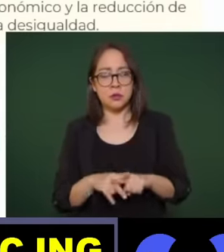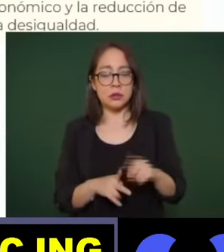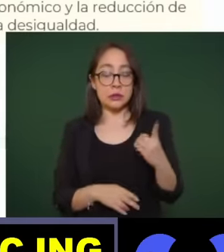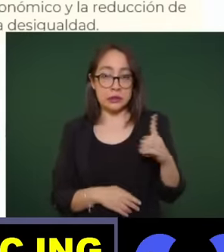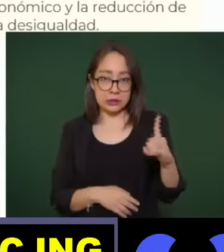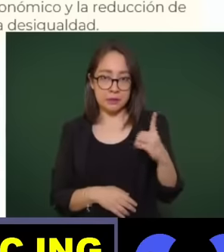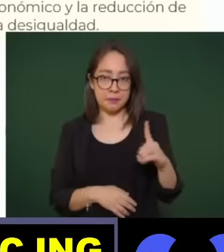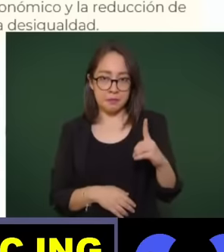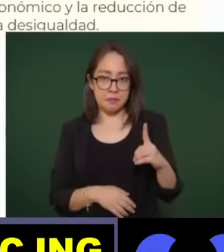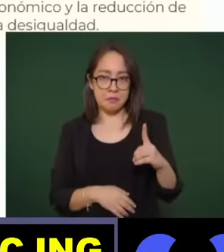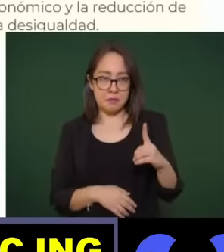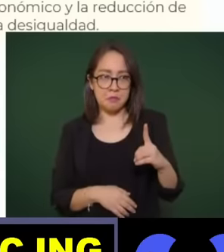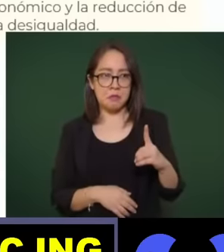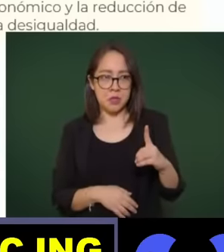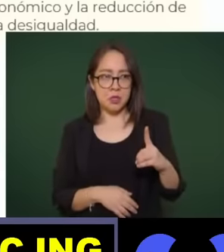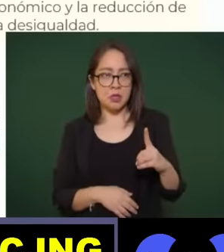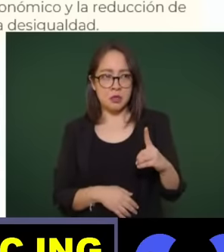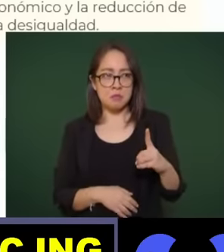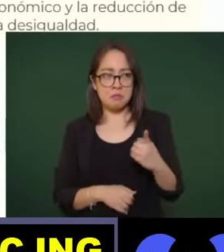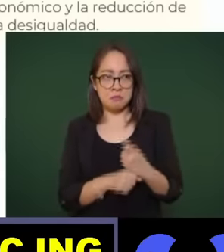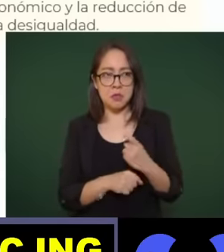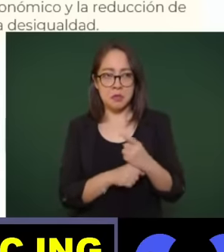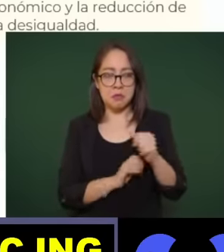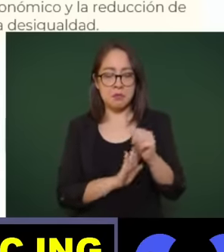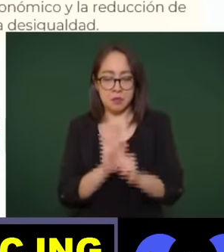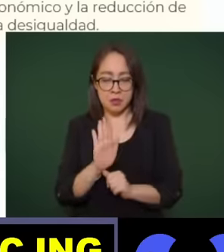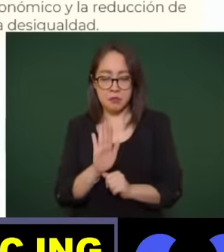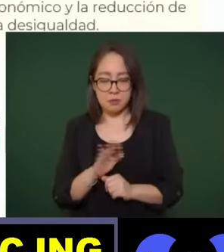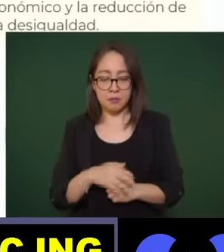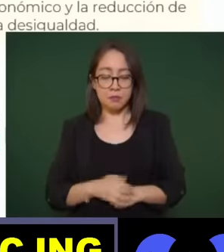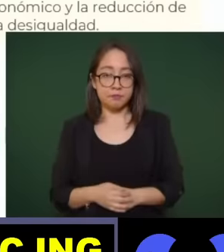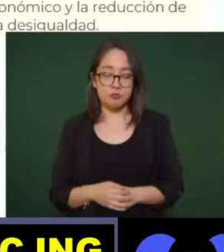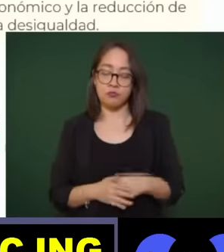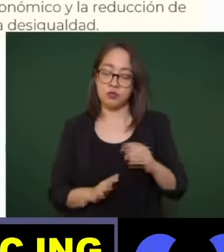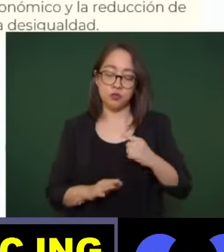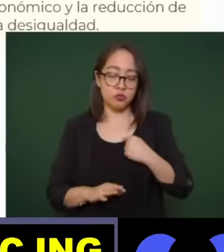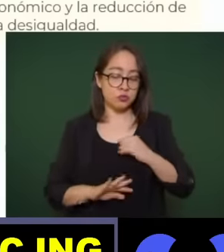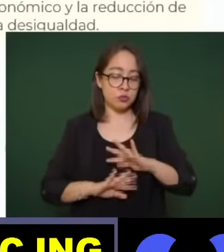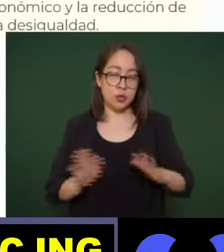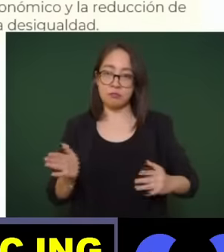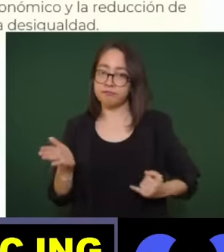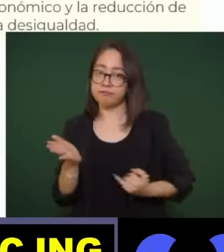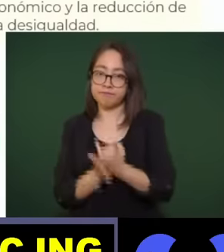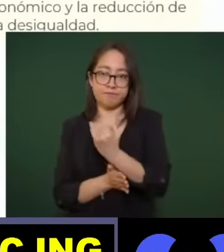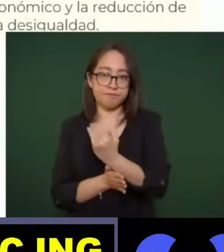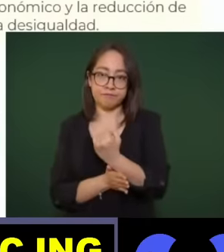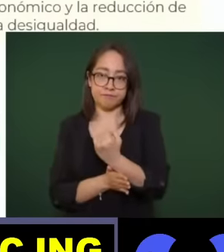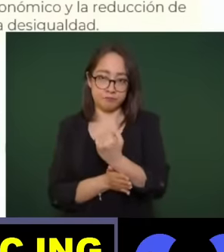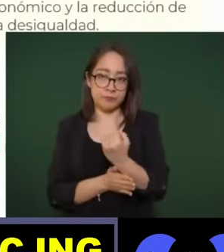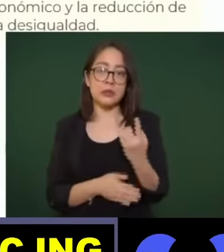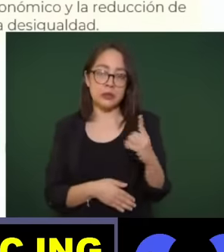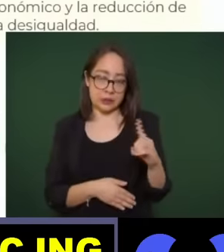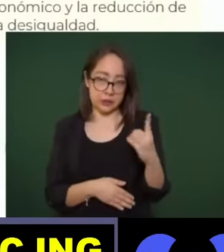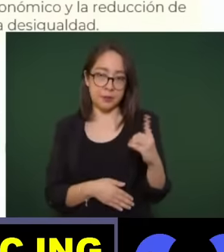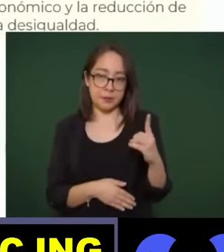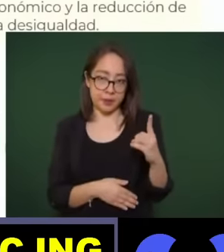primer mes miren y tomé la decisión aquí en diciembre